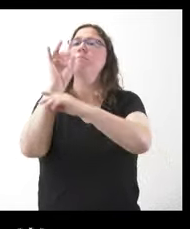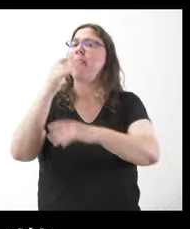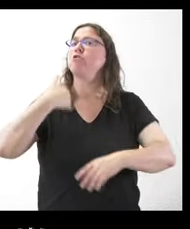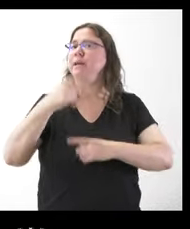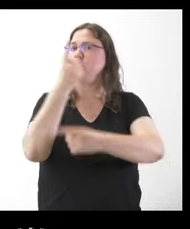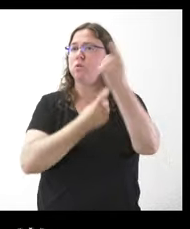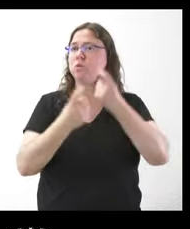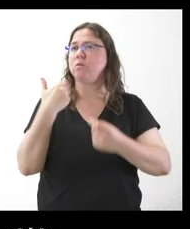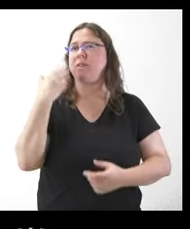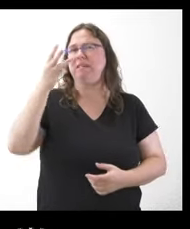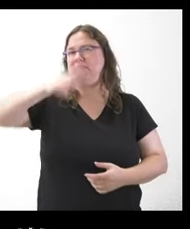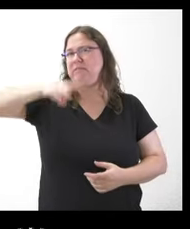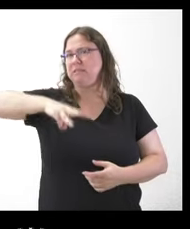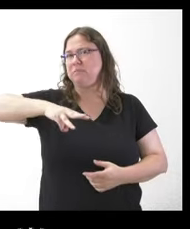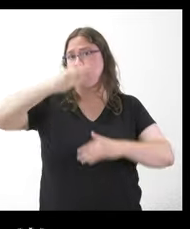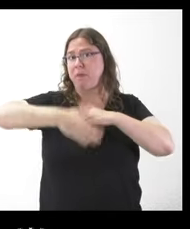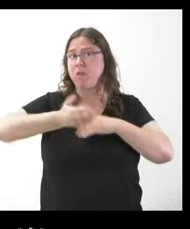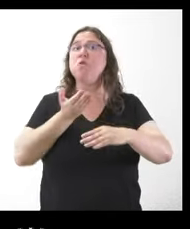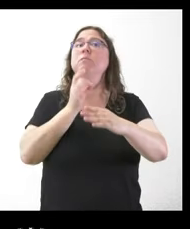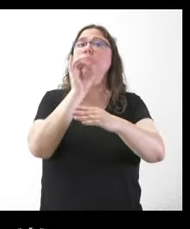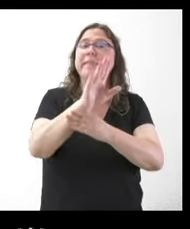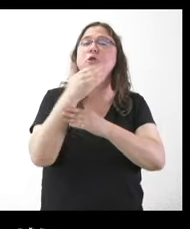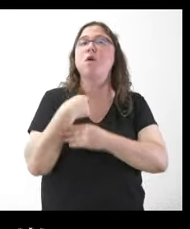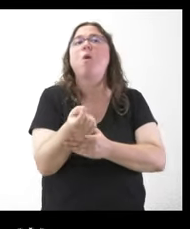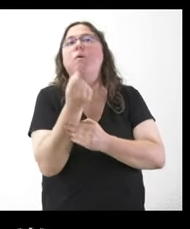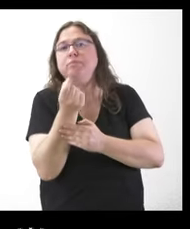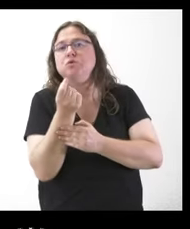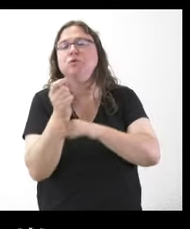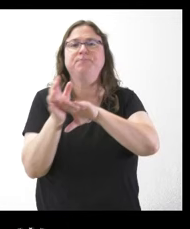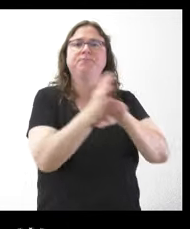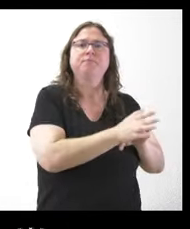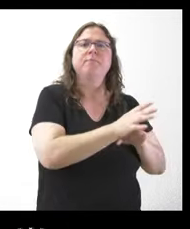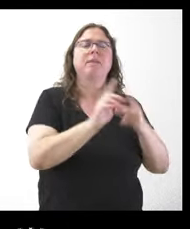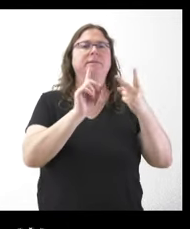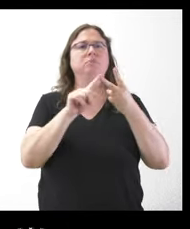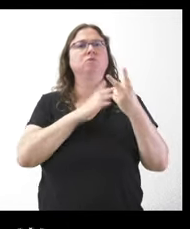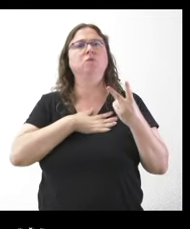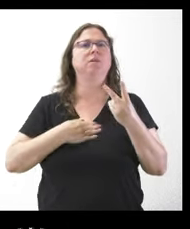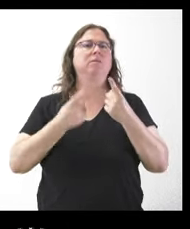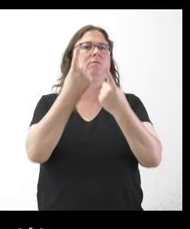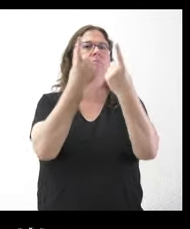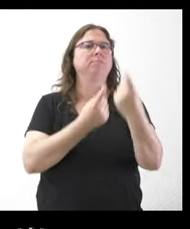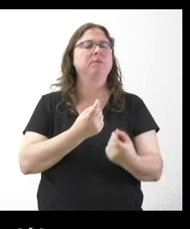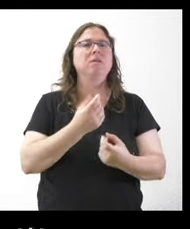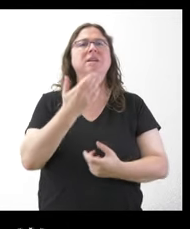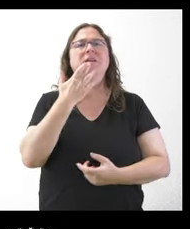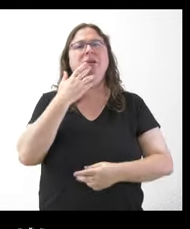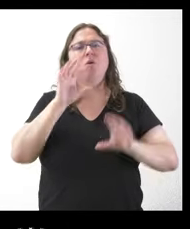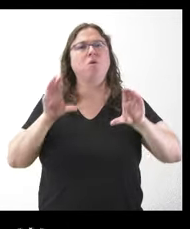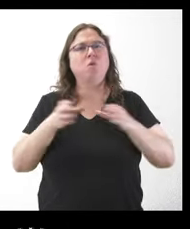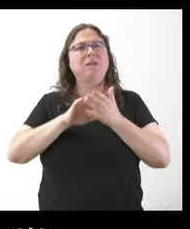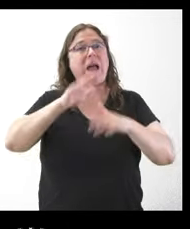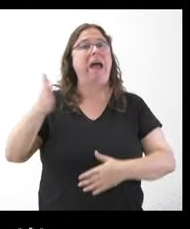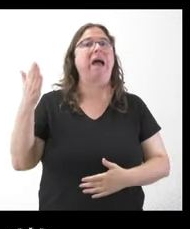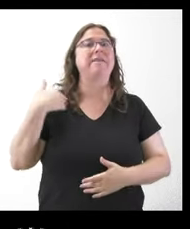Se habrá un plazo de tres meses, no sé si han presentado ya o si están a punto. Y luego también me gustaría qué valoración hace la Junta del anuncio